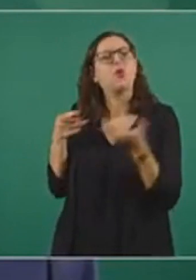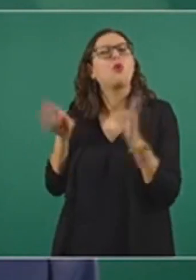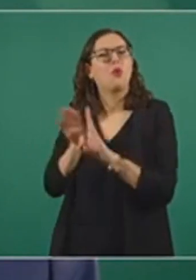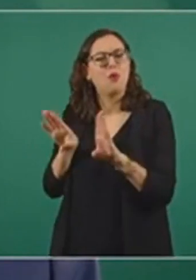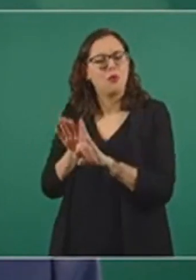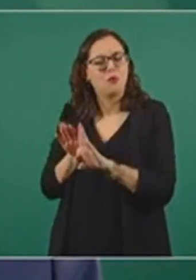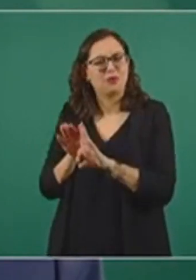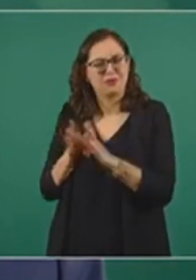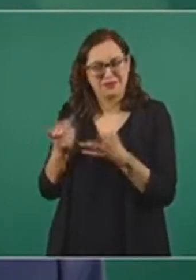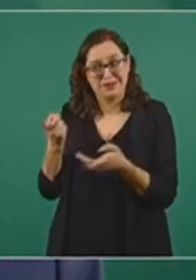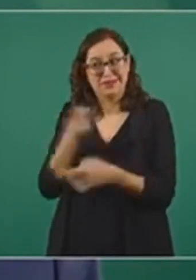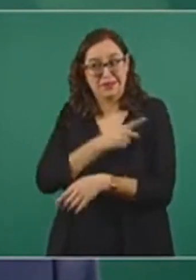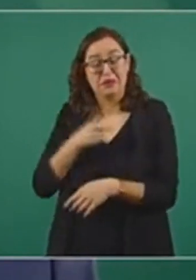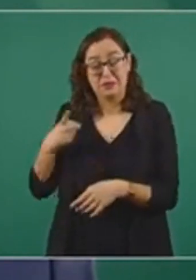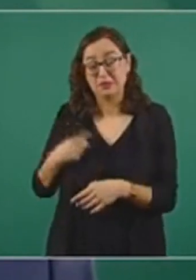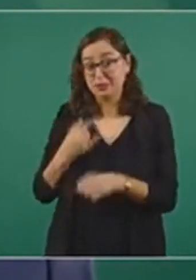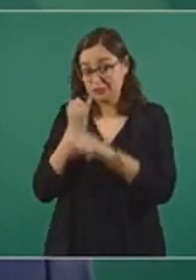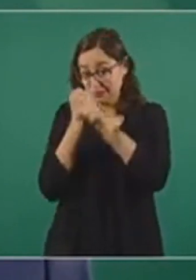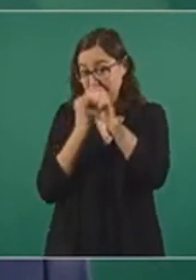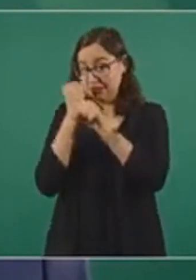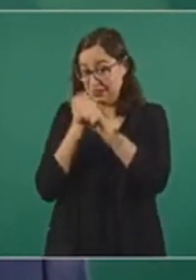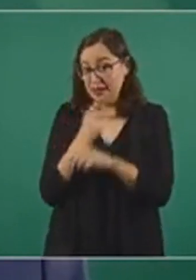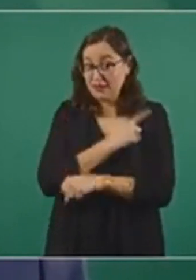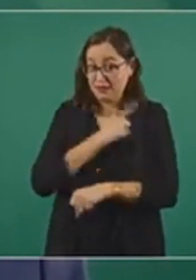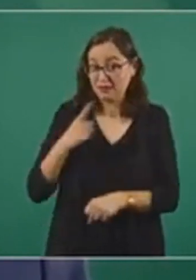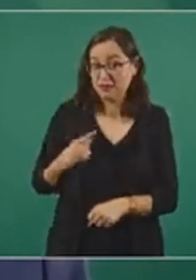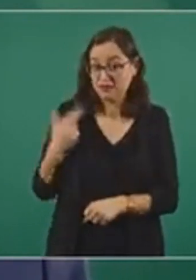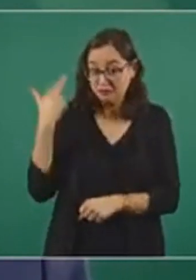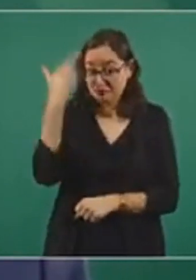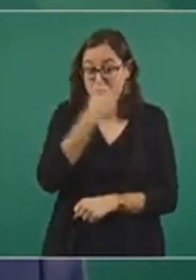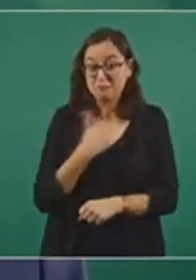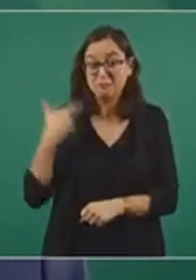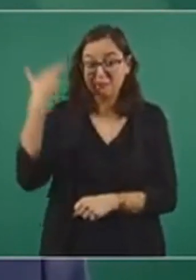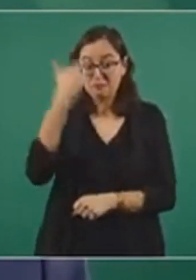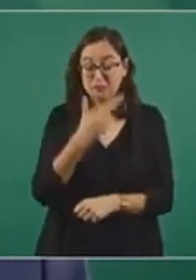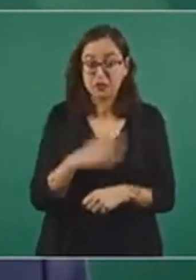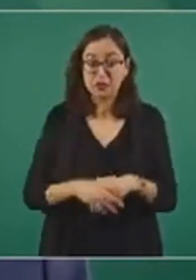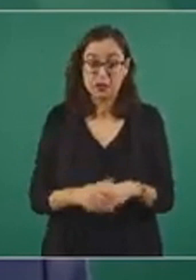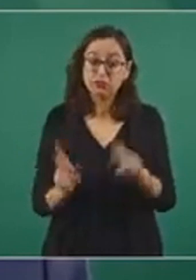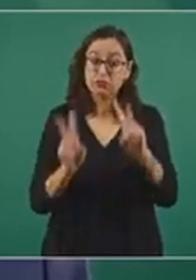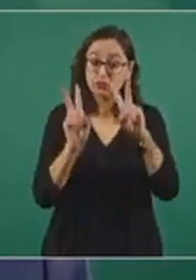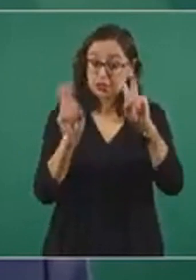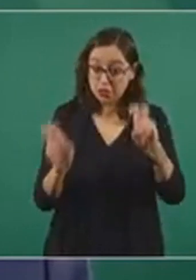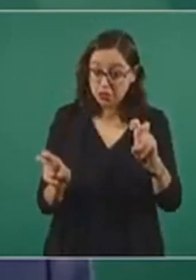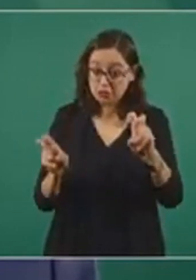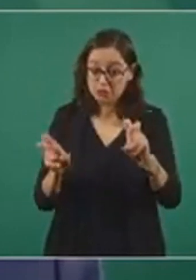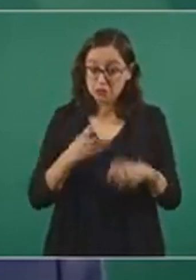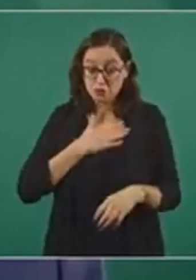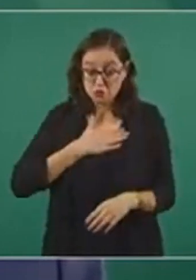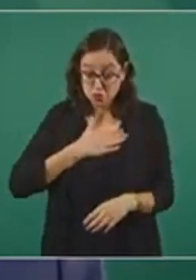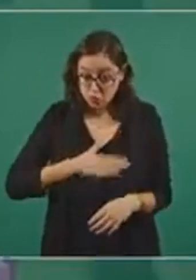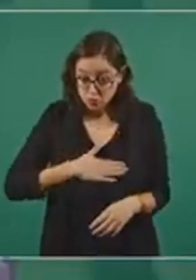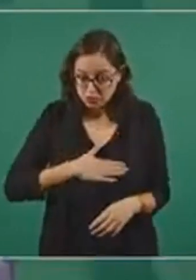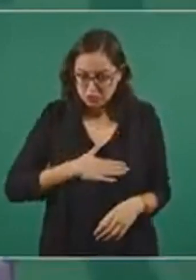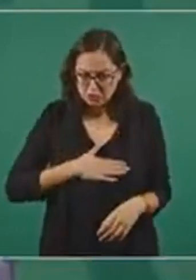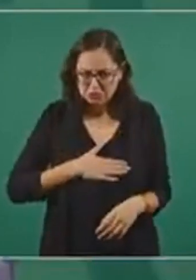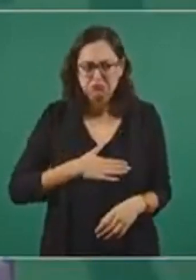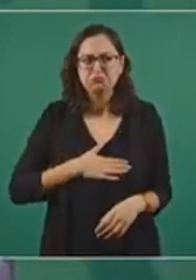Entonces, lo vamos a seguir viendo. Si es una cosa justa, no hay problema,